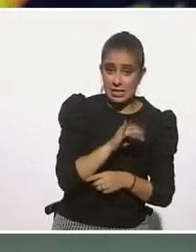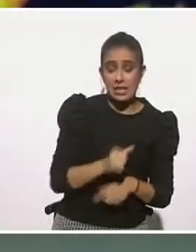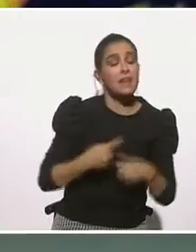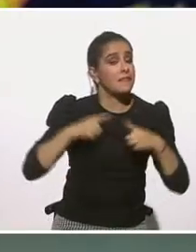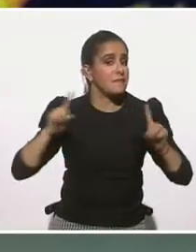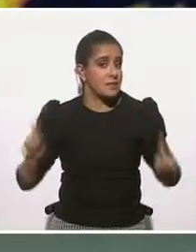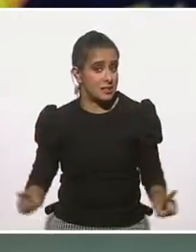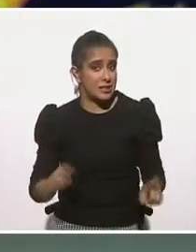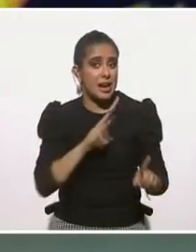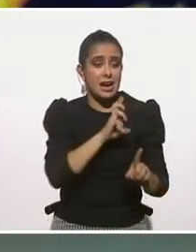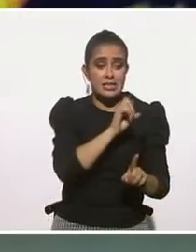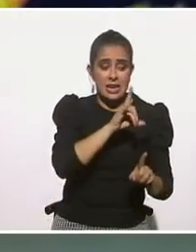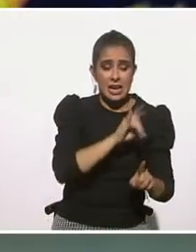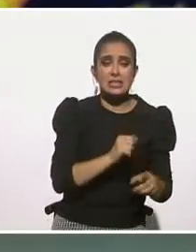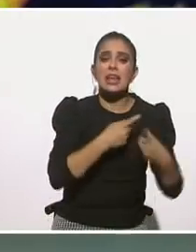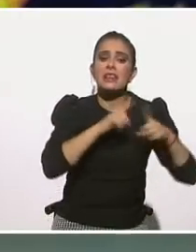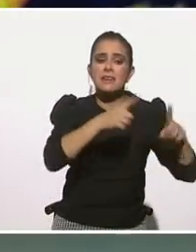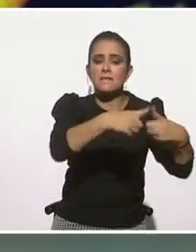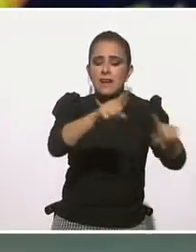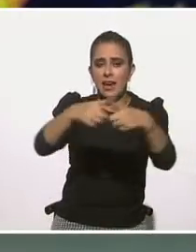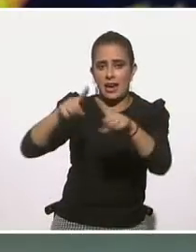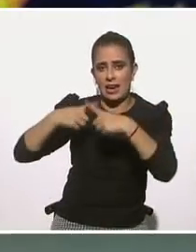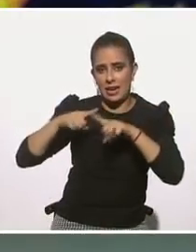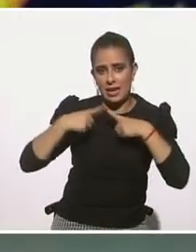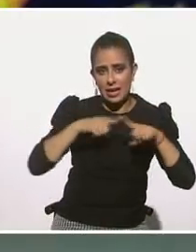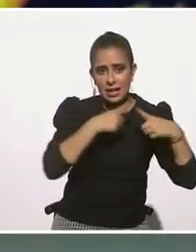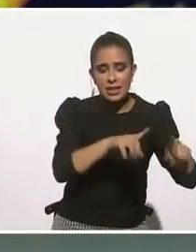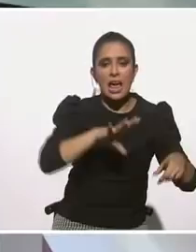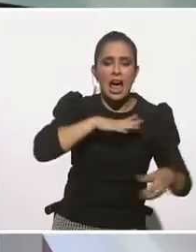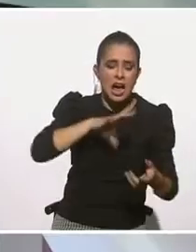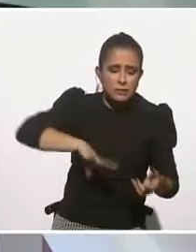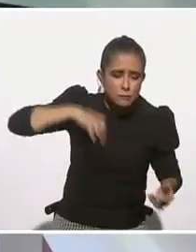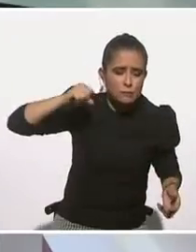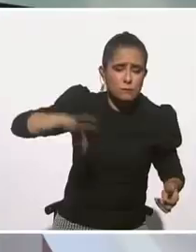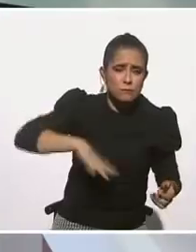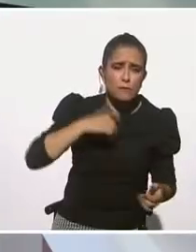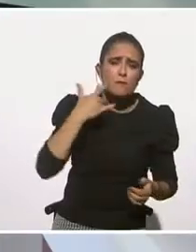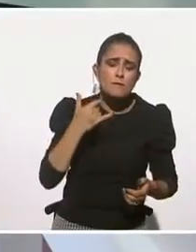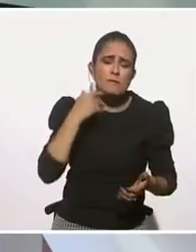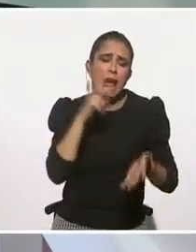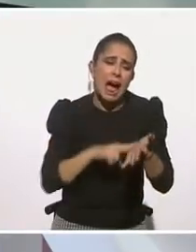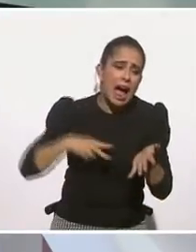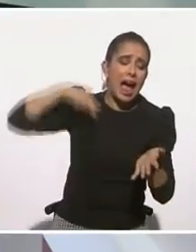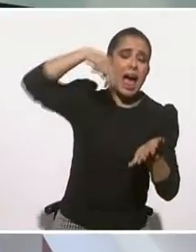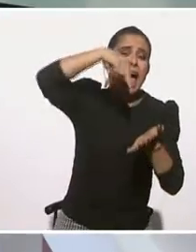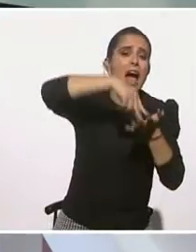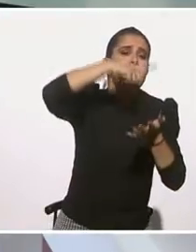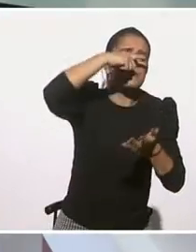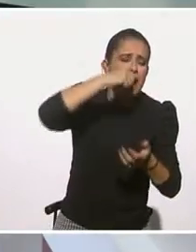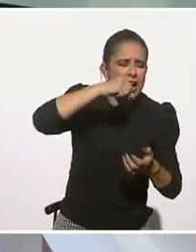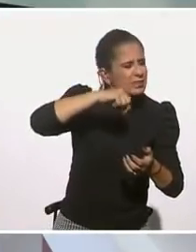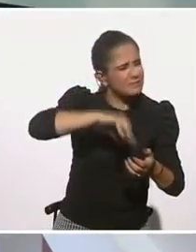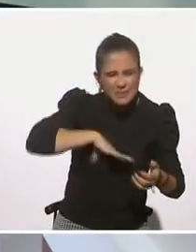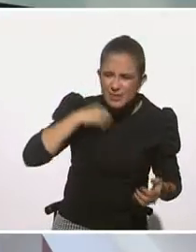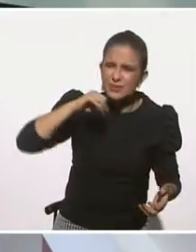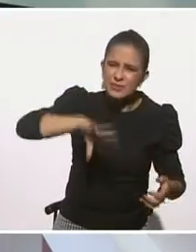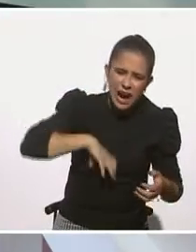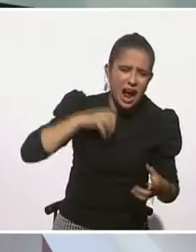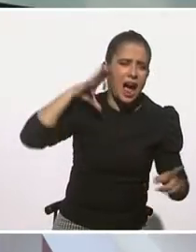que vamos a vivir de diferentes formas en el que vamos a subir y vamos a regresar y vamos a volver a avanzar. Entonces,